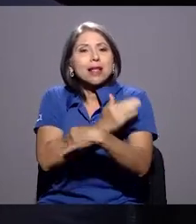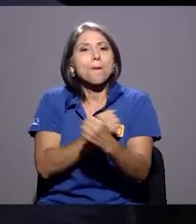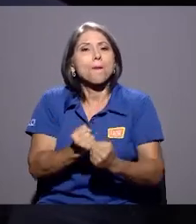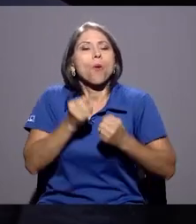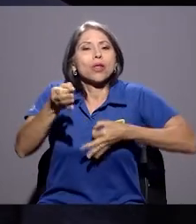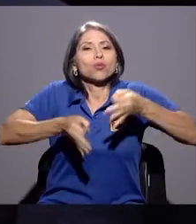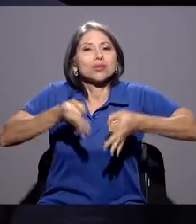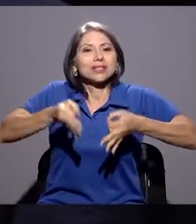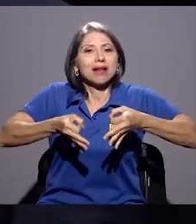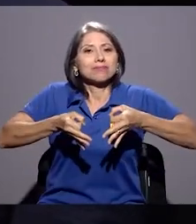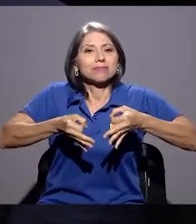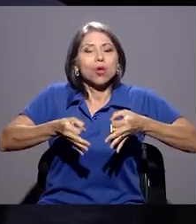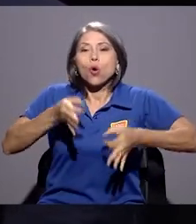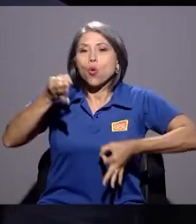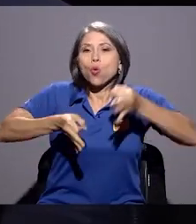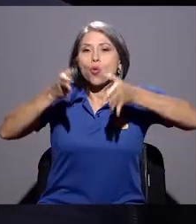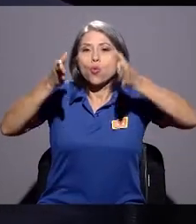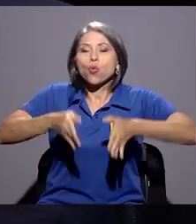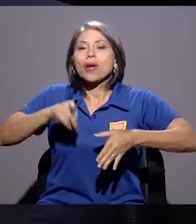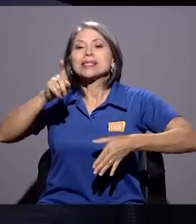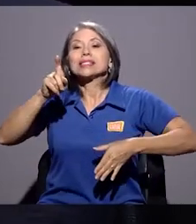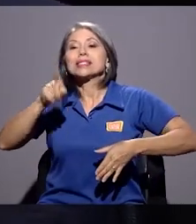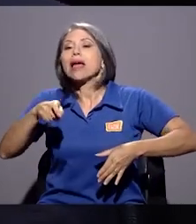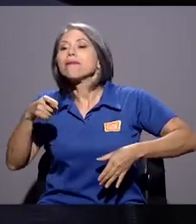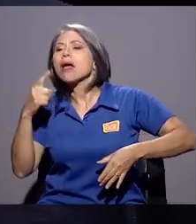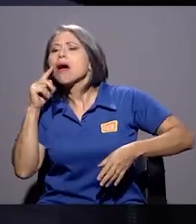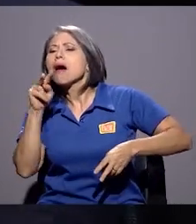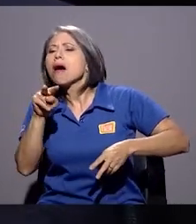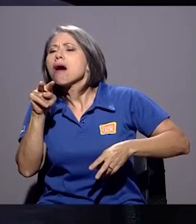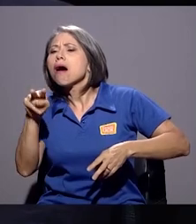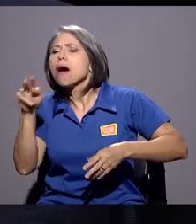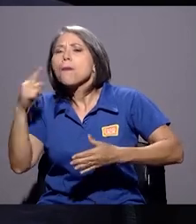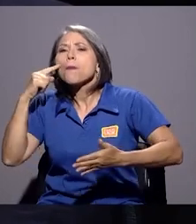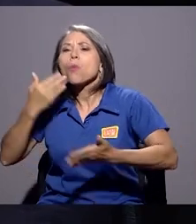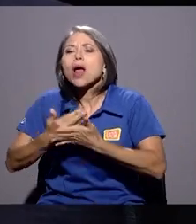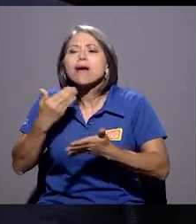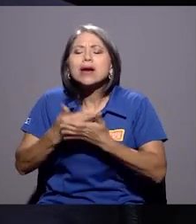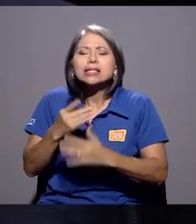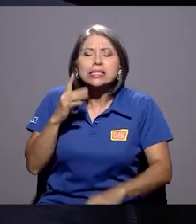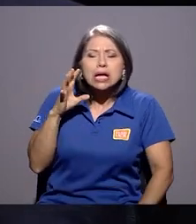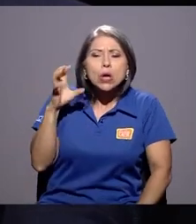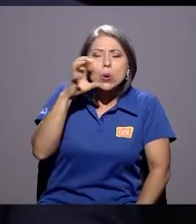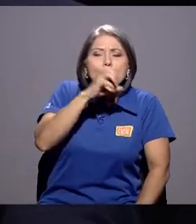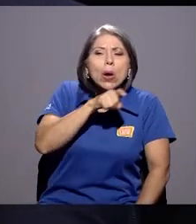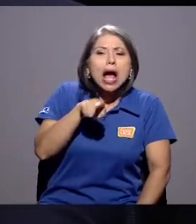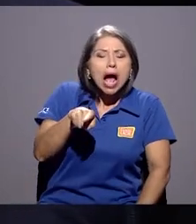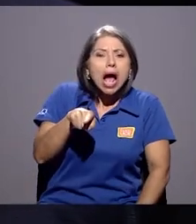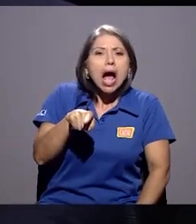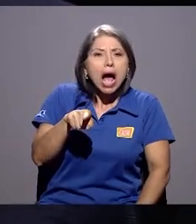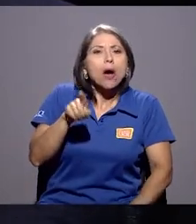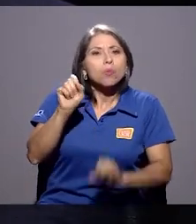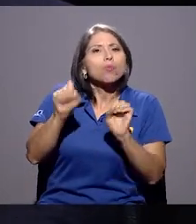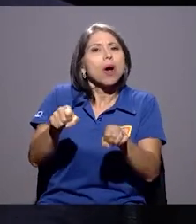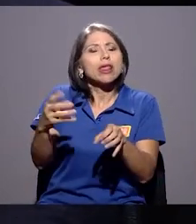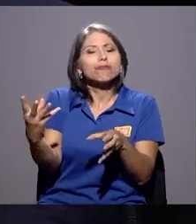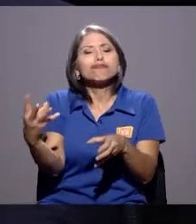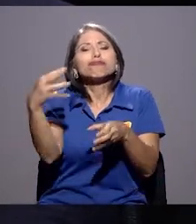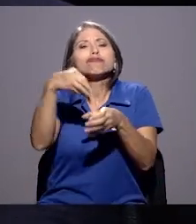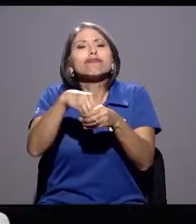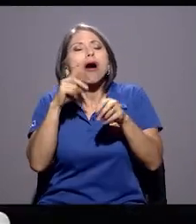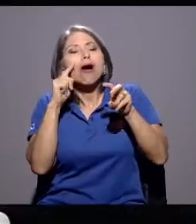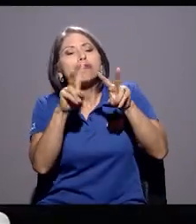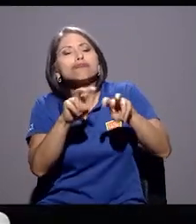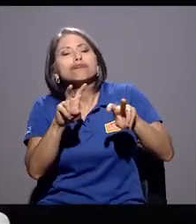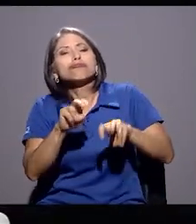debería ser un juez el que determine si hay pruebas suficientes, sospechas suficientes para que exista una intervención a tus